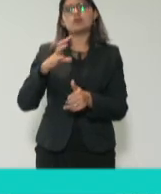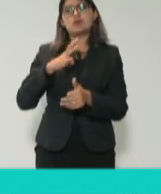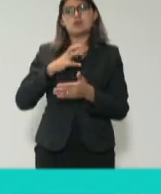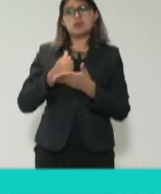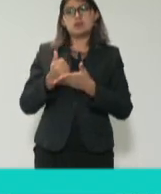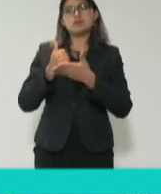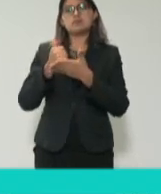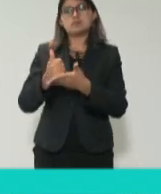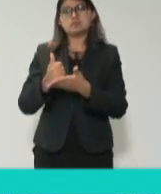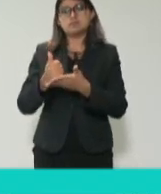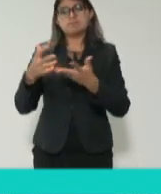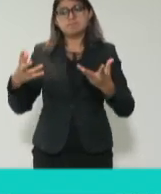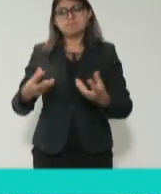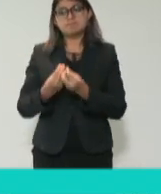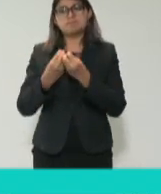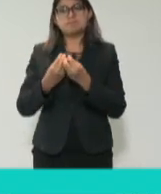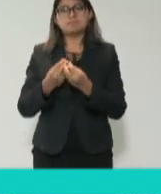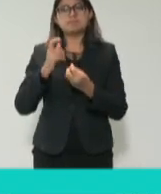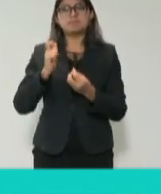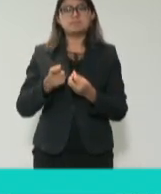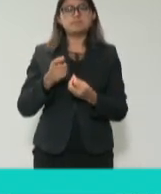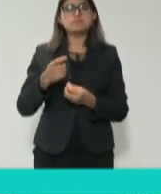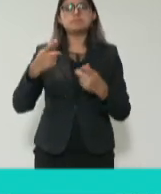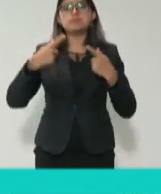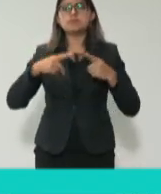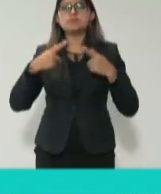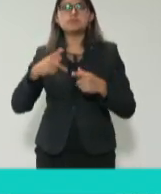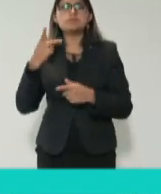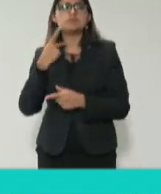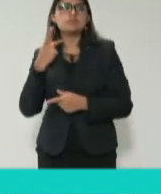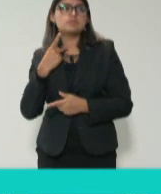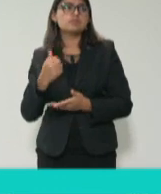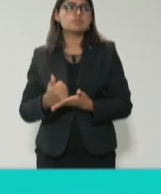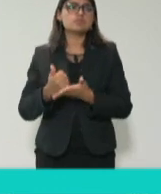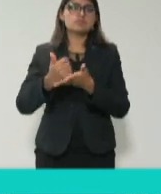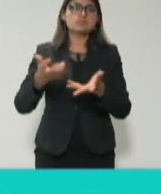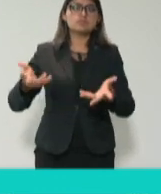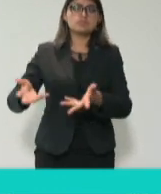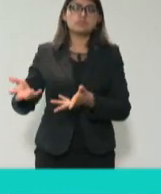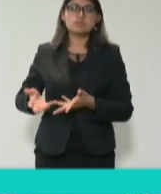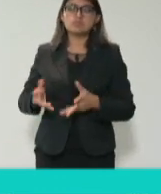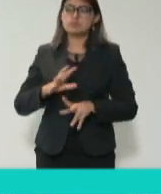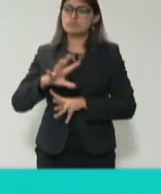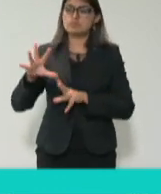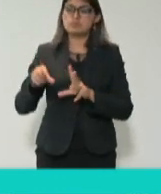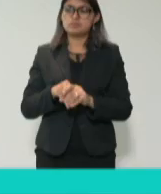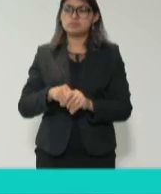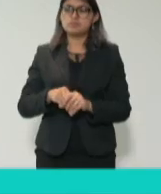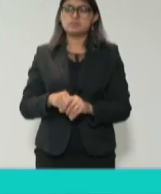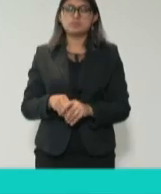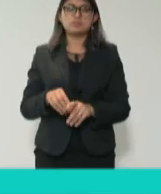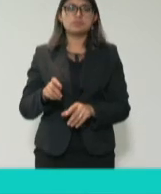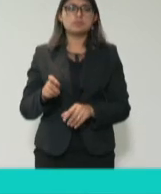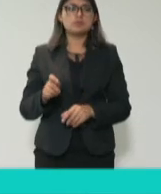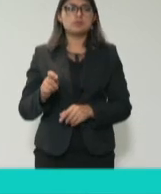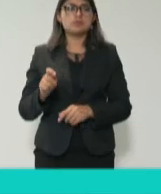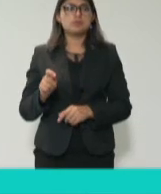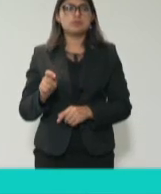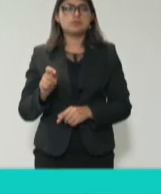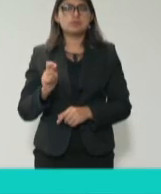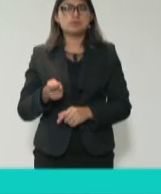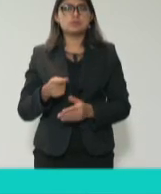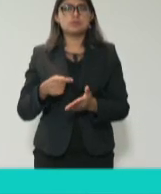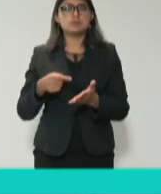junto con la voluntad política y todo el quehacer que está haciendo el gobierno federal, a que la corrupción, pues de alguna